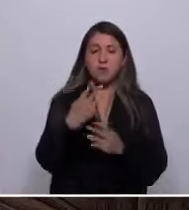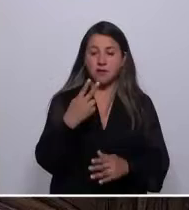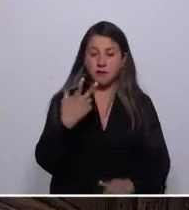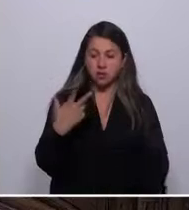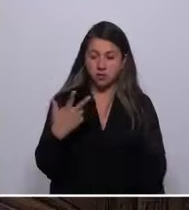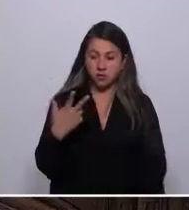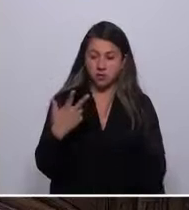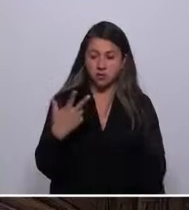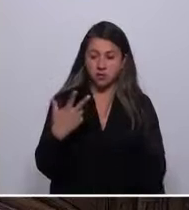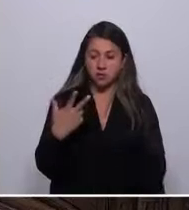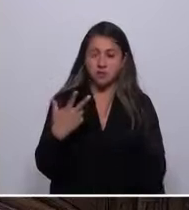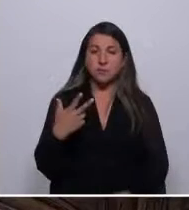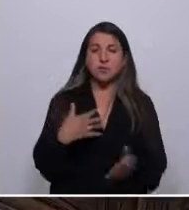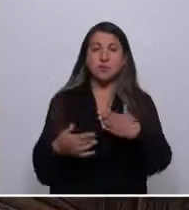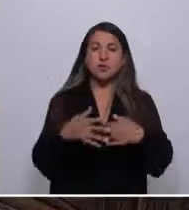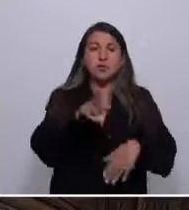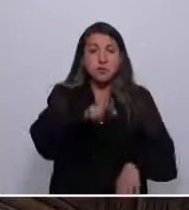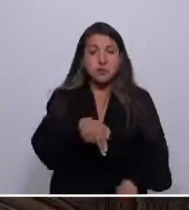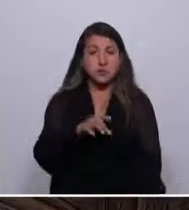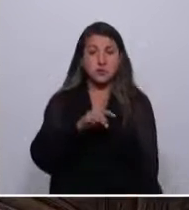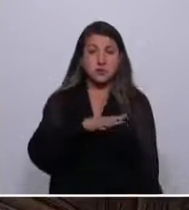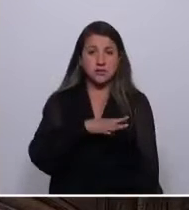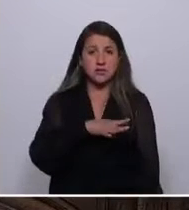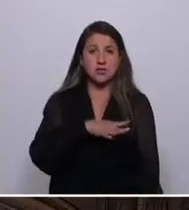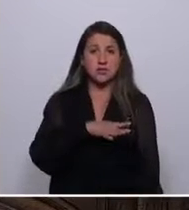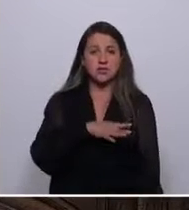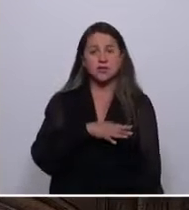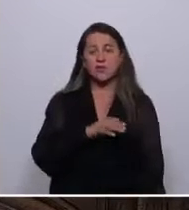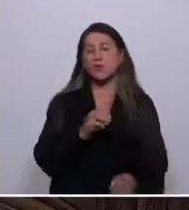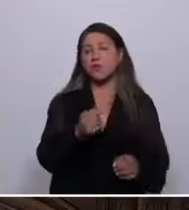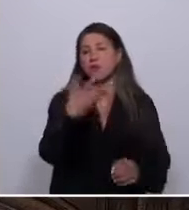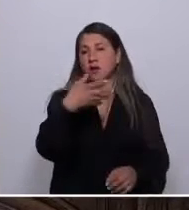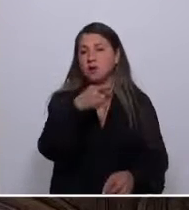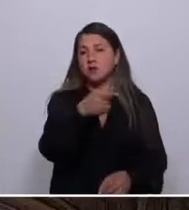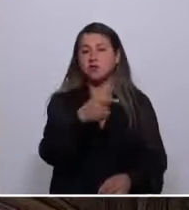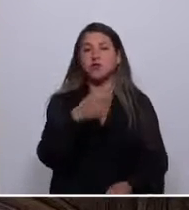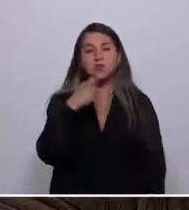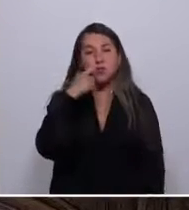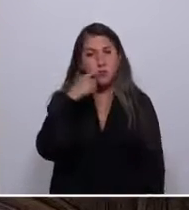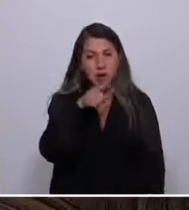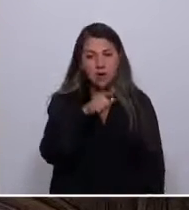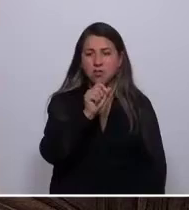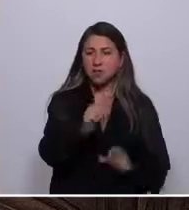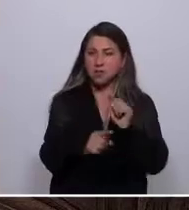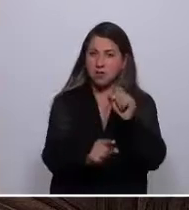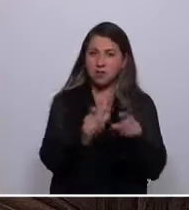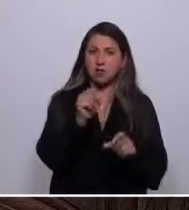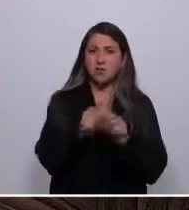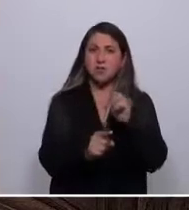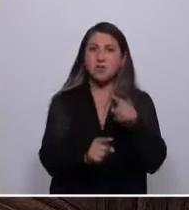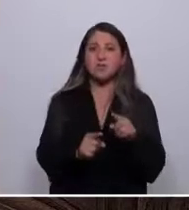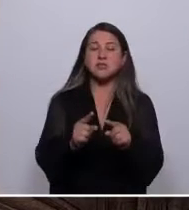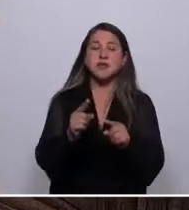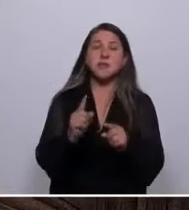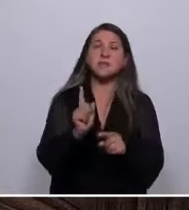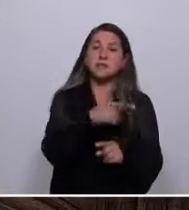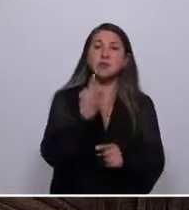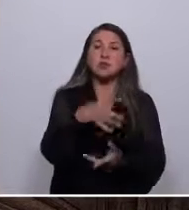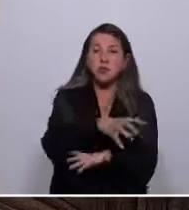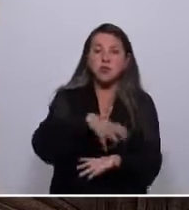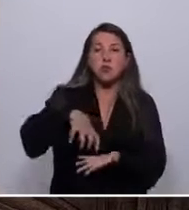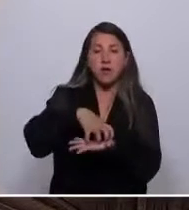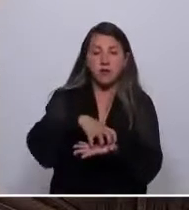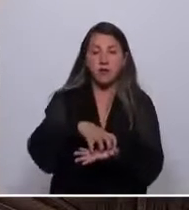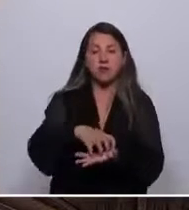en el extremo sur de Chile. Tesoro humano vivo de la humanidad, ferviente defensoras de las tradiciones ancestrales de nuestro pueblo